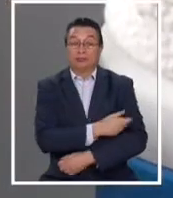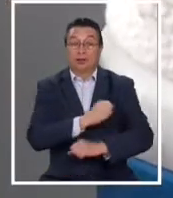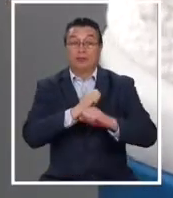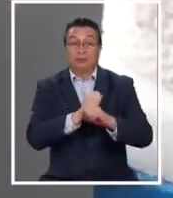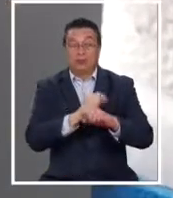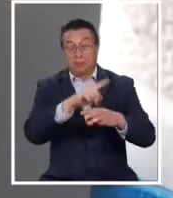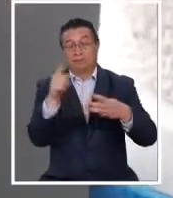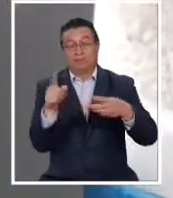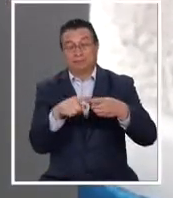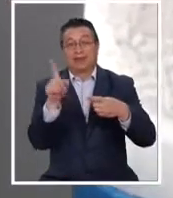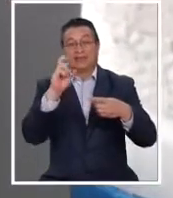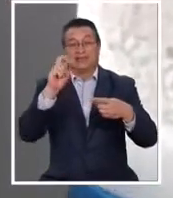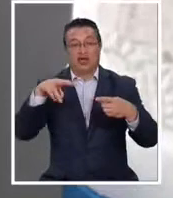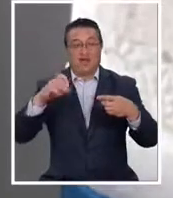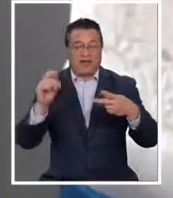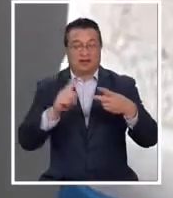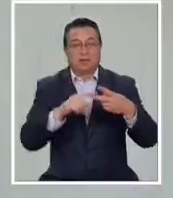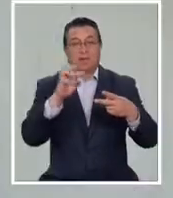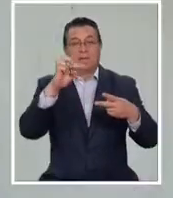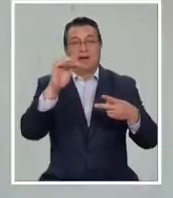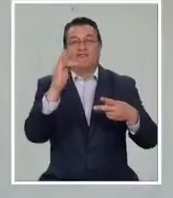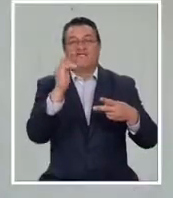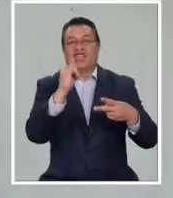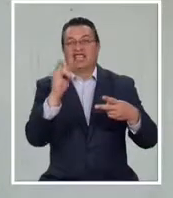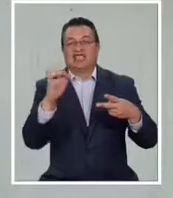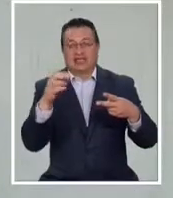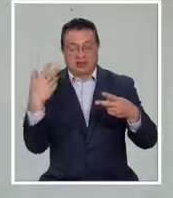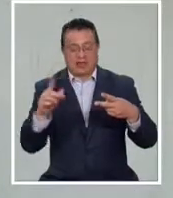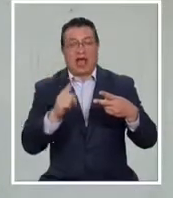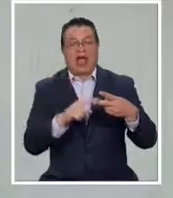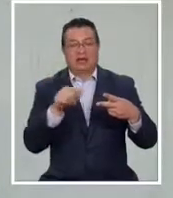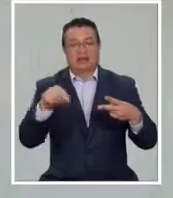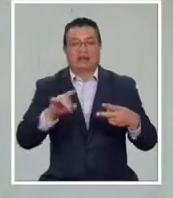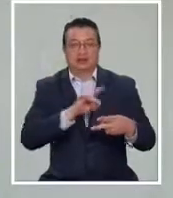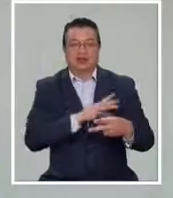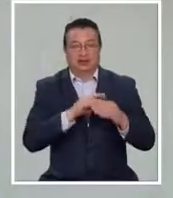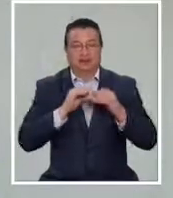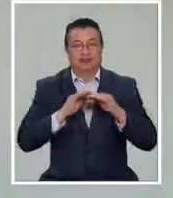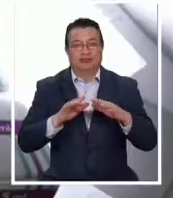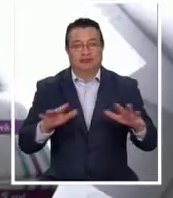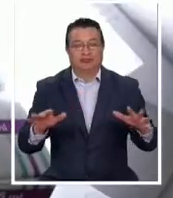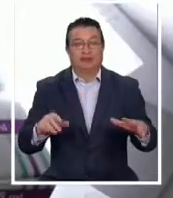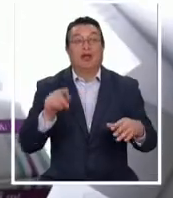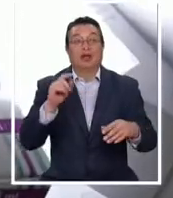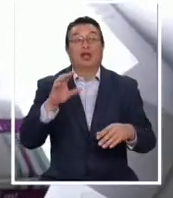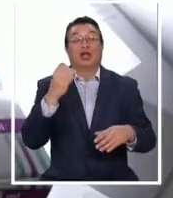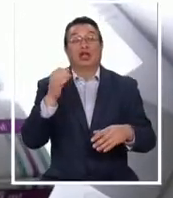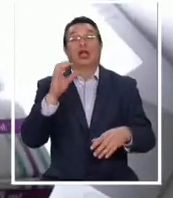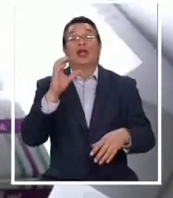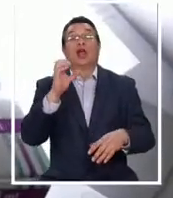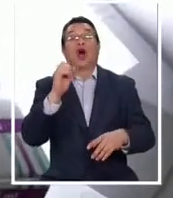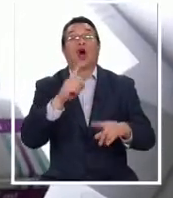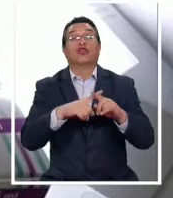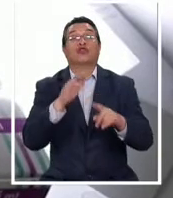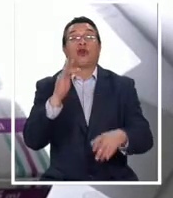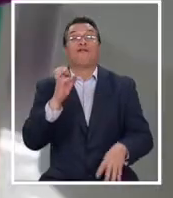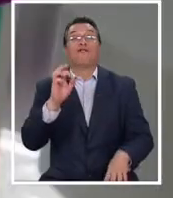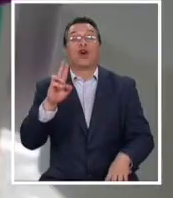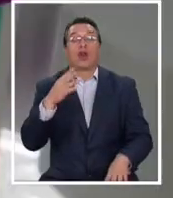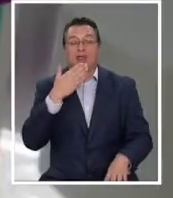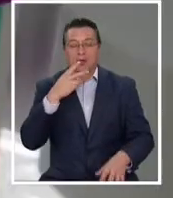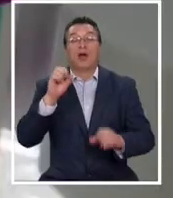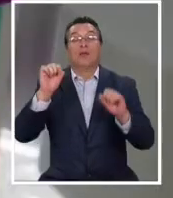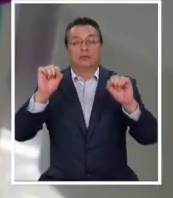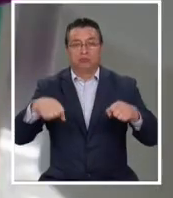se suma a las vacunas Sinovac y Pfizer que ya están siendo utilizadas en la población chilena. Y a la de Oxford, AstraZeneca, que ya tiene